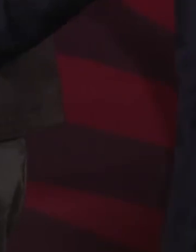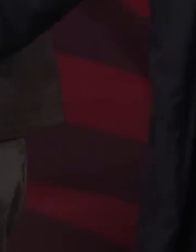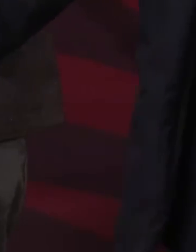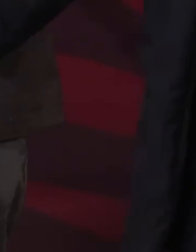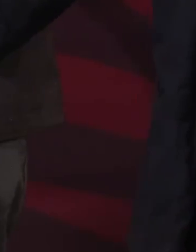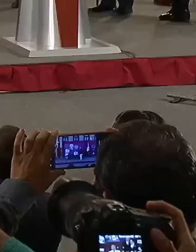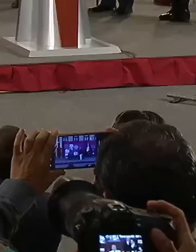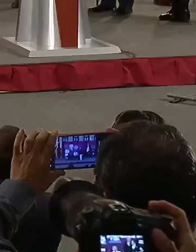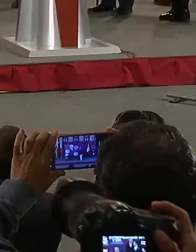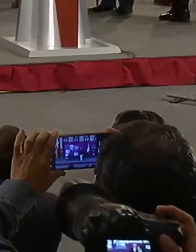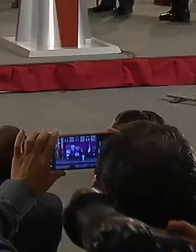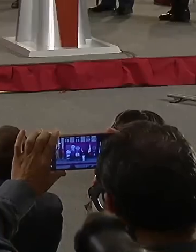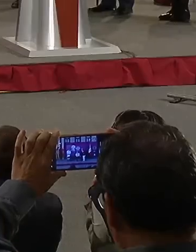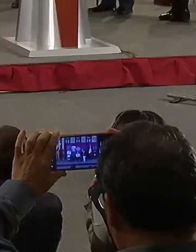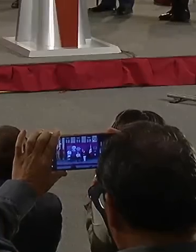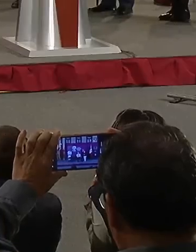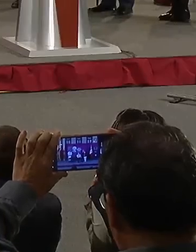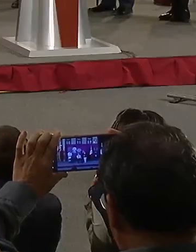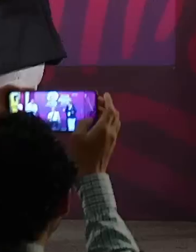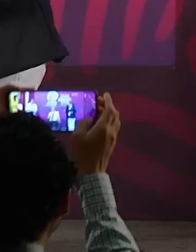¿Ya terminaste?